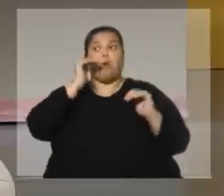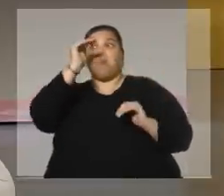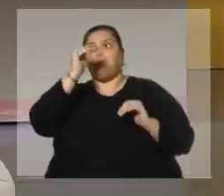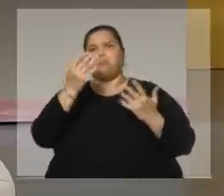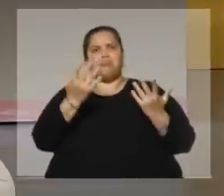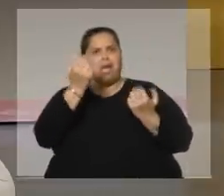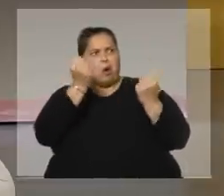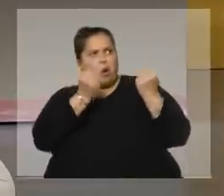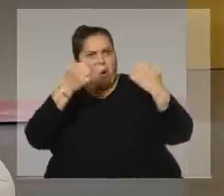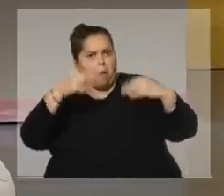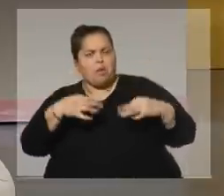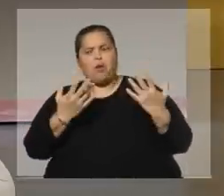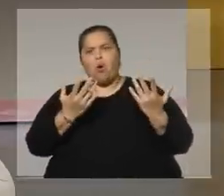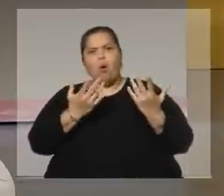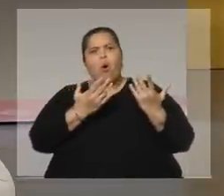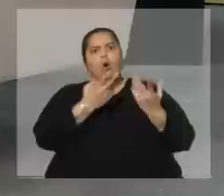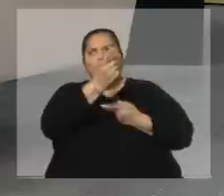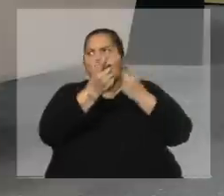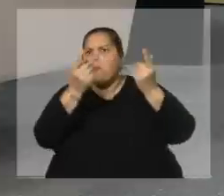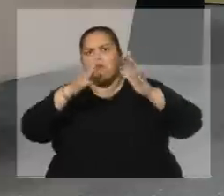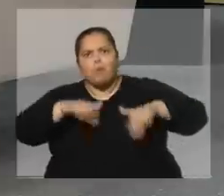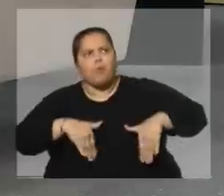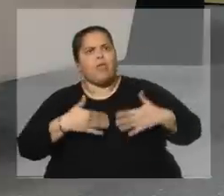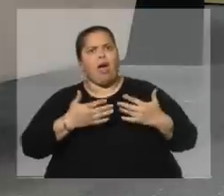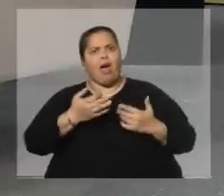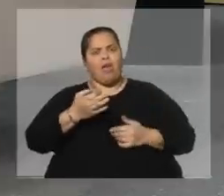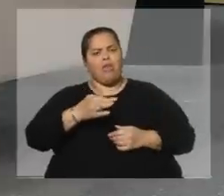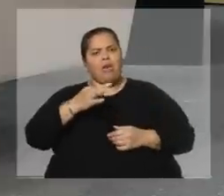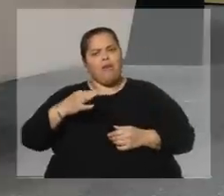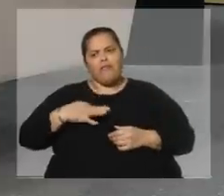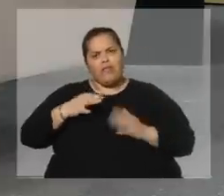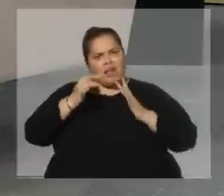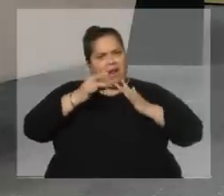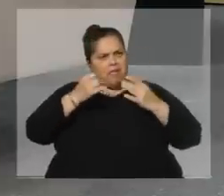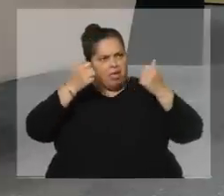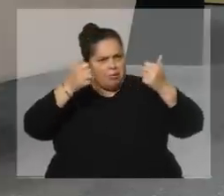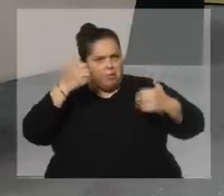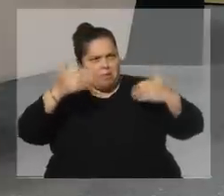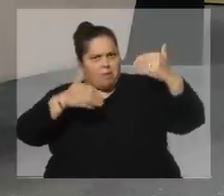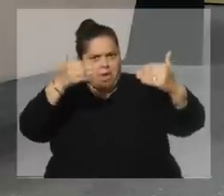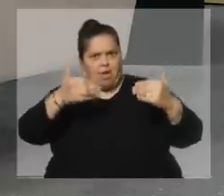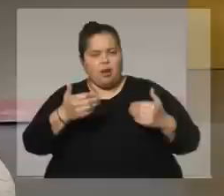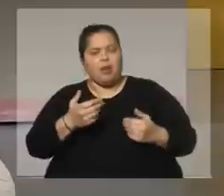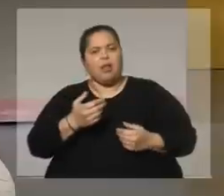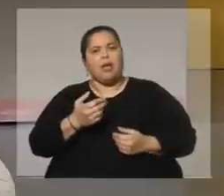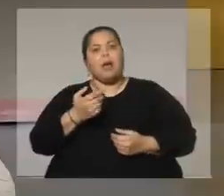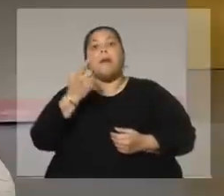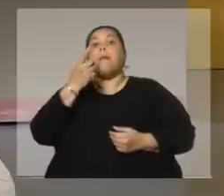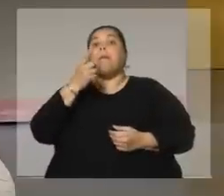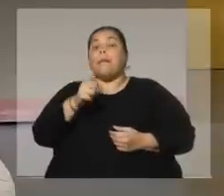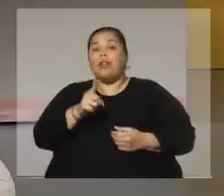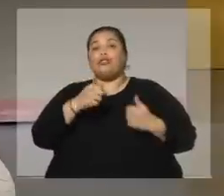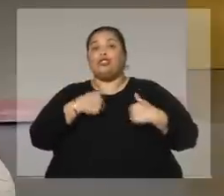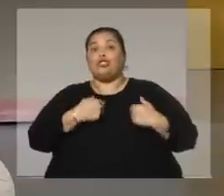propiedades, vivir de una forma X, si vos no le asegurás al otro,